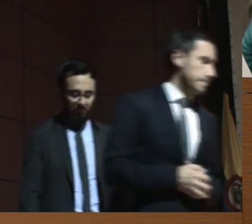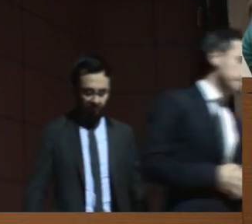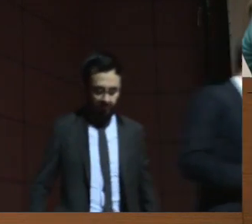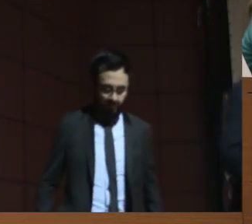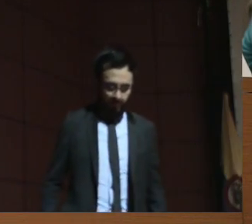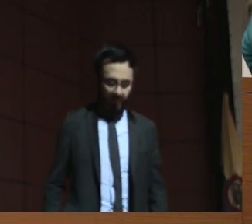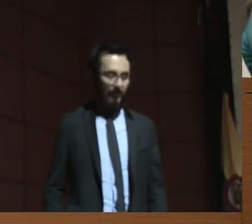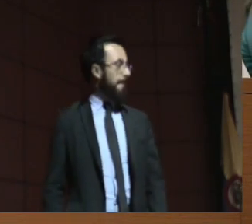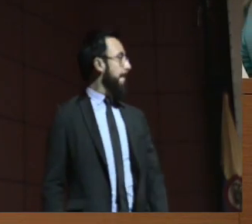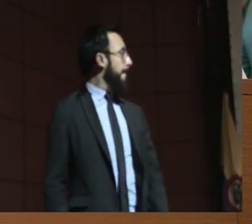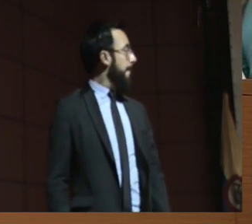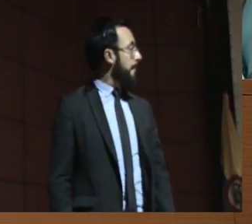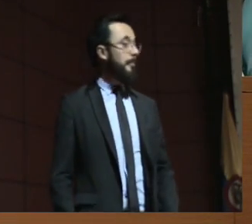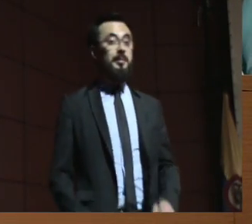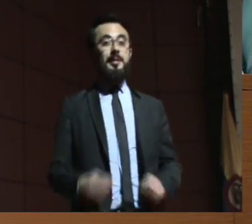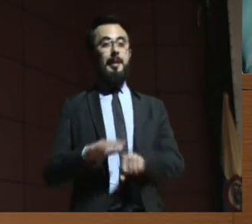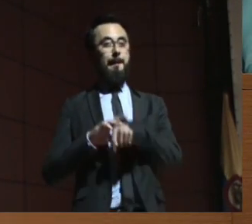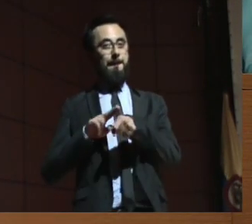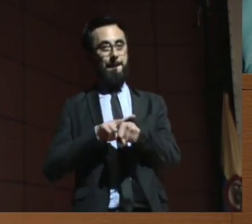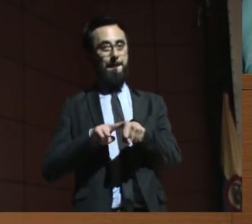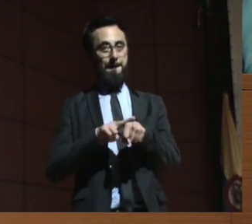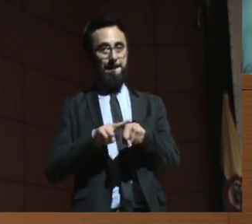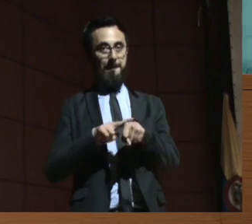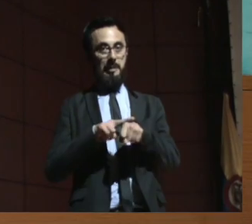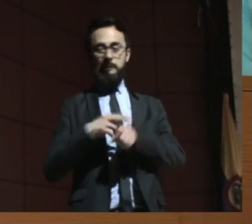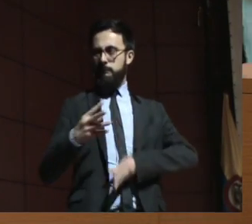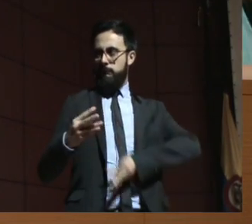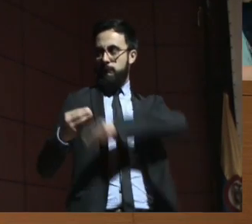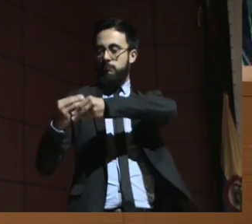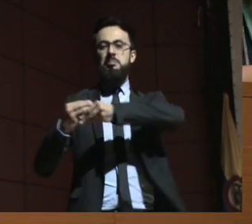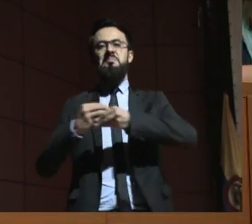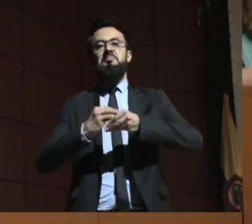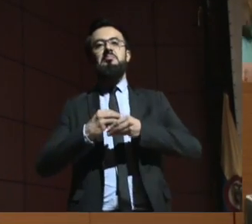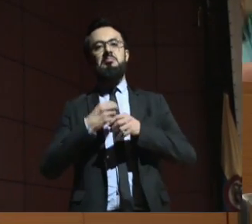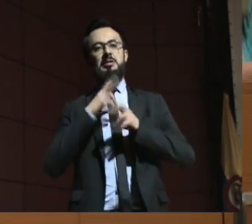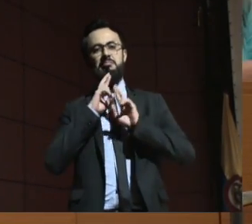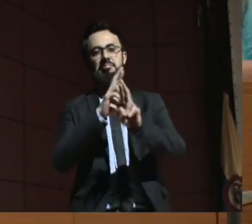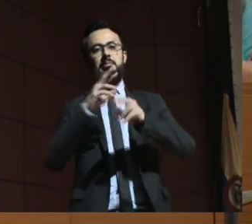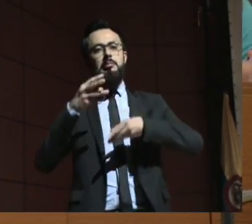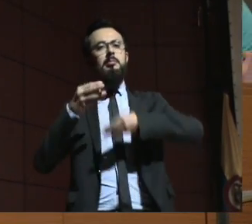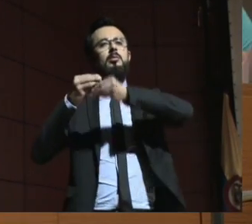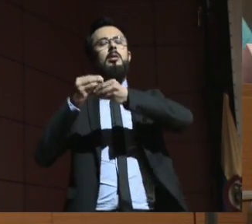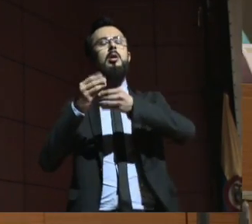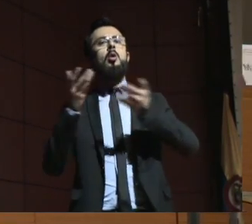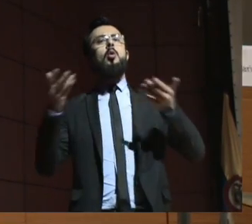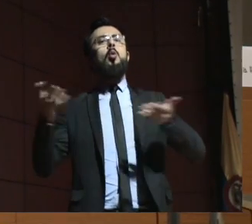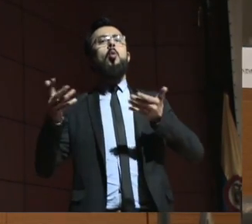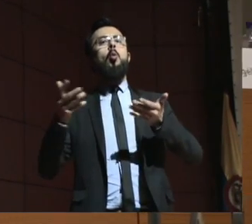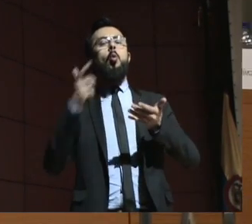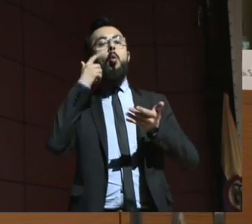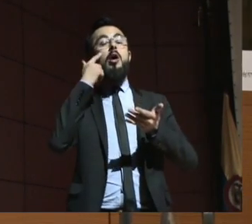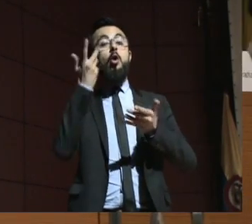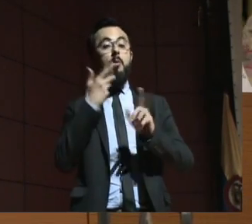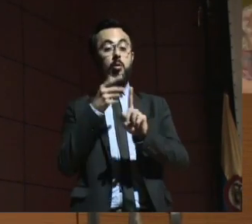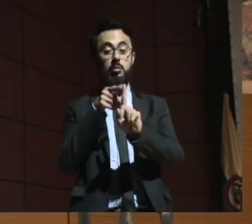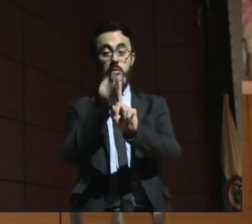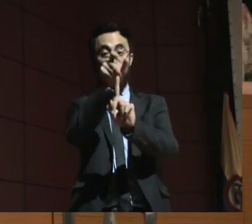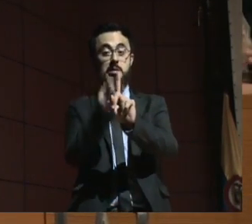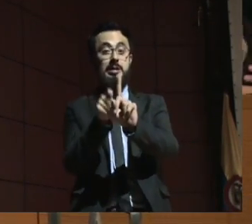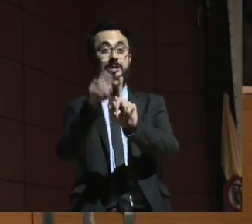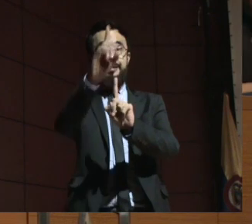Quisiera complementar la respuesta un poco, hablando de uno de los conceptos que es el núcleo de la toma de decisiones con apoyo, que